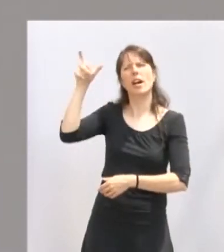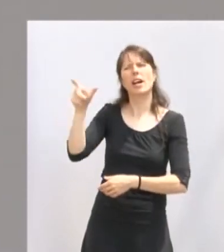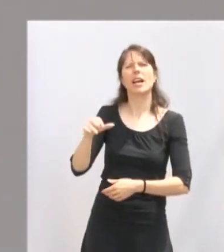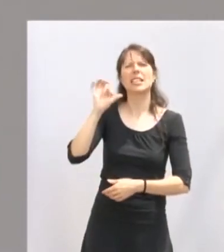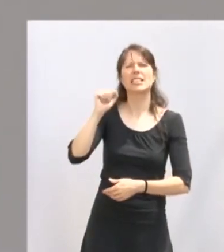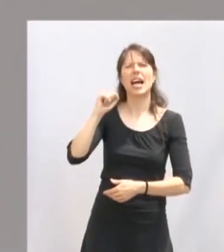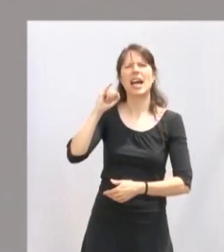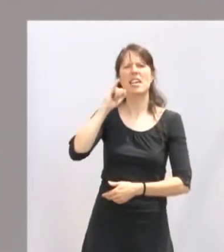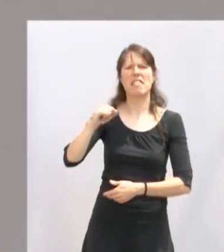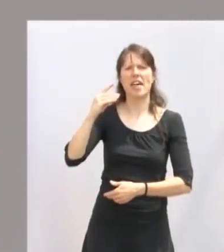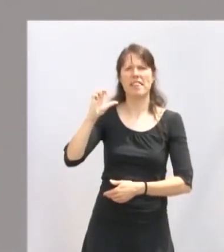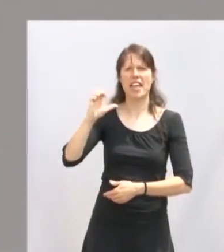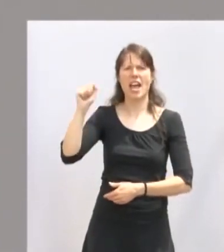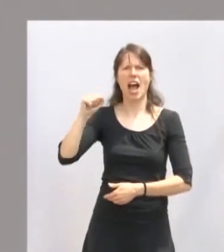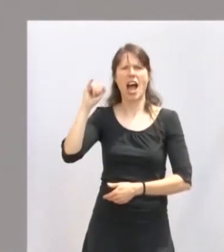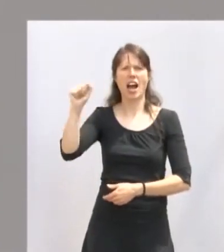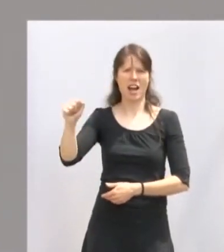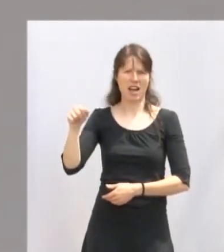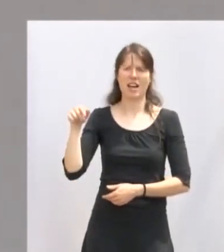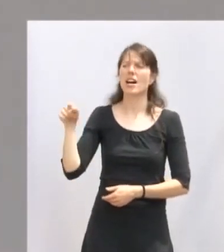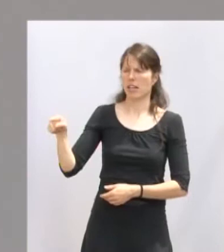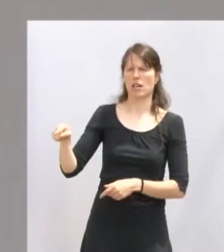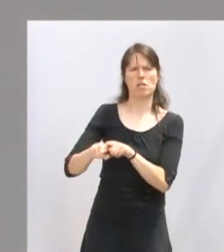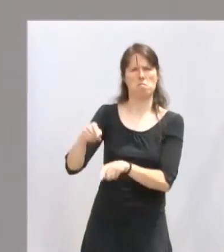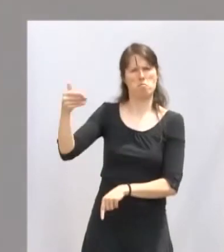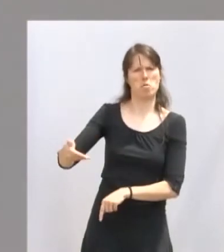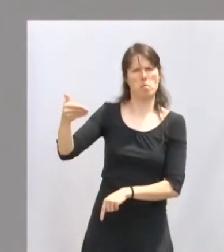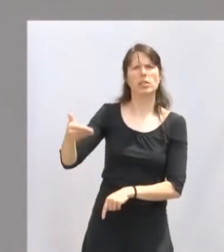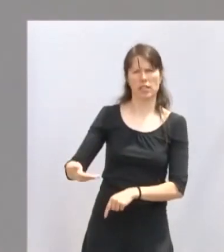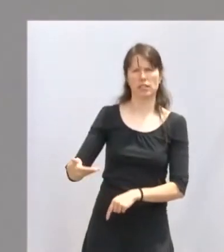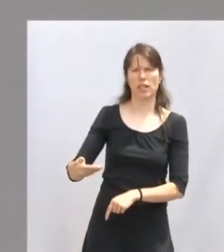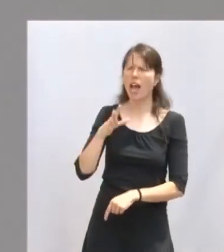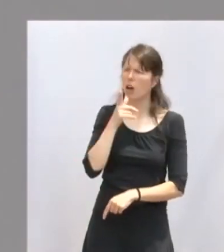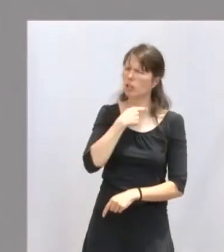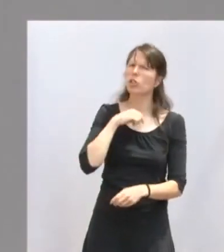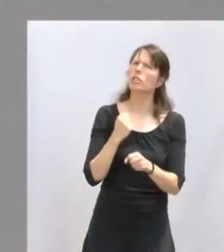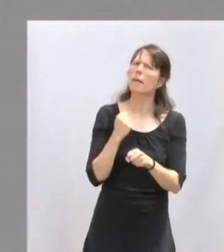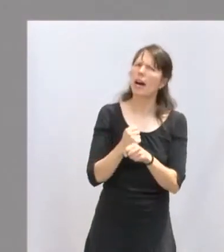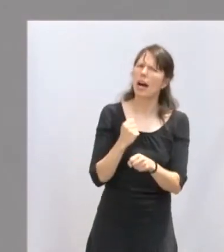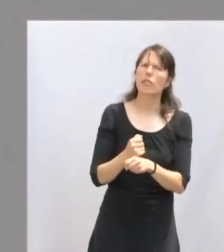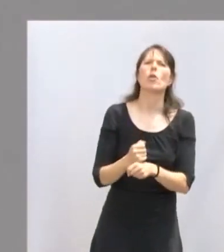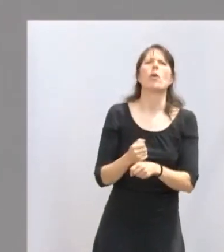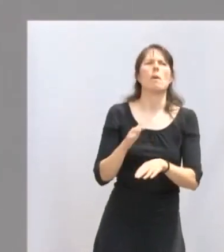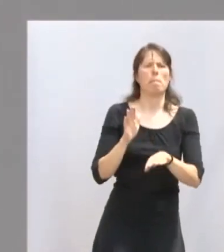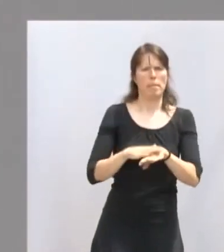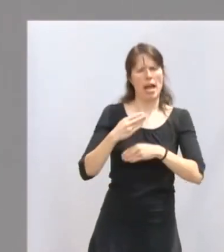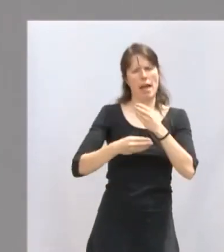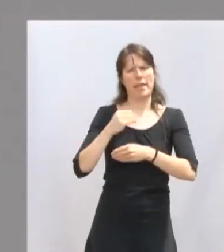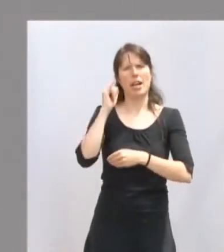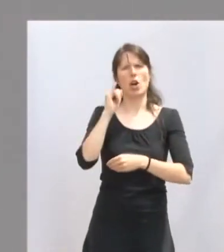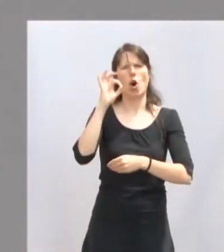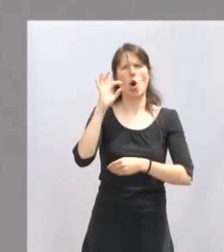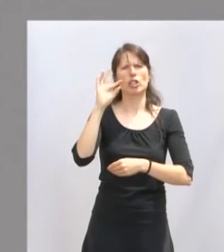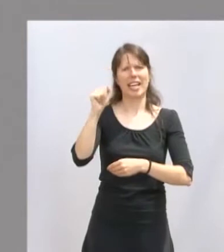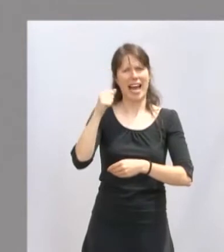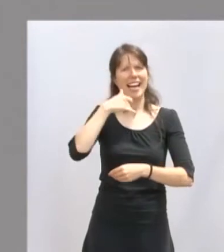Sae de Aja y que adquiere mayor relevancia en esta hora en la que estamos trabajando para declarar la Jota Riojana